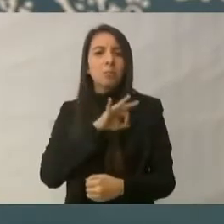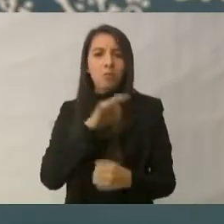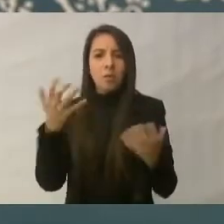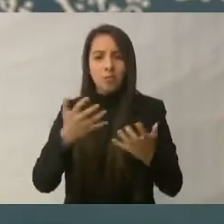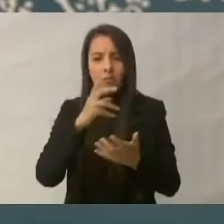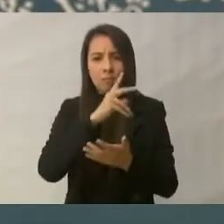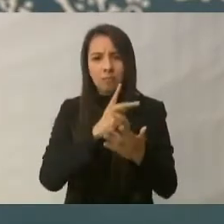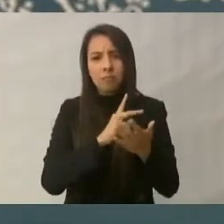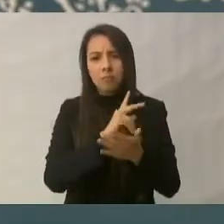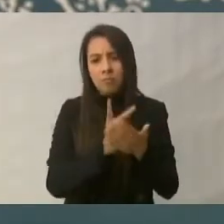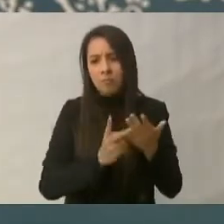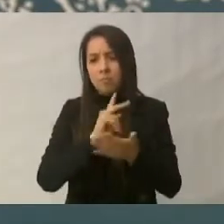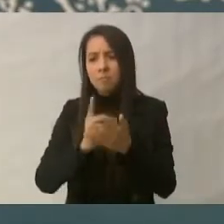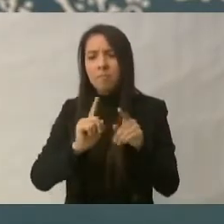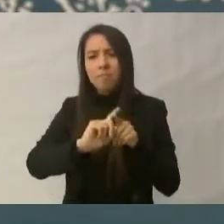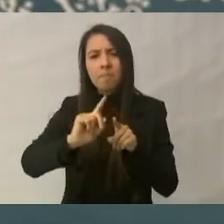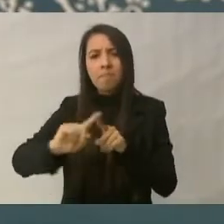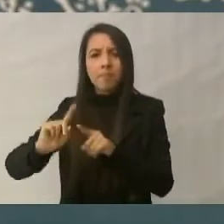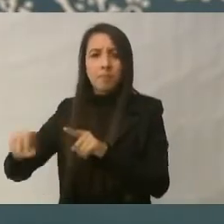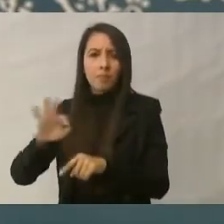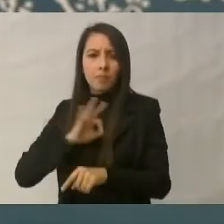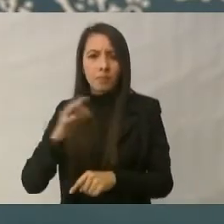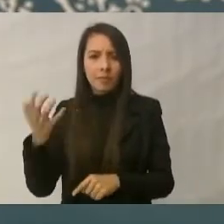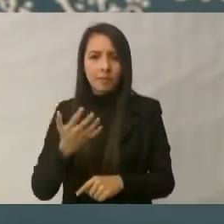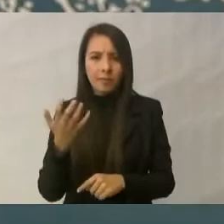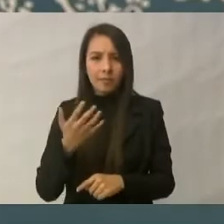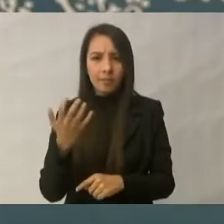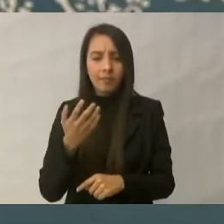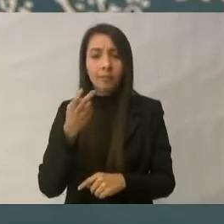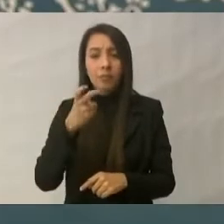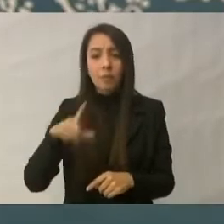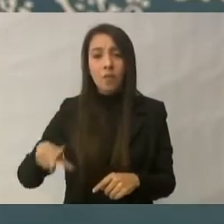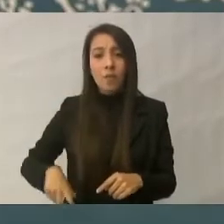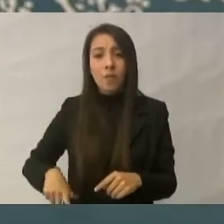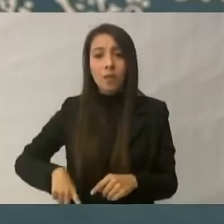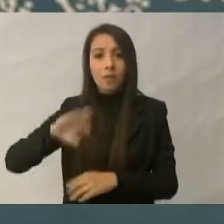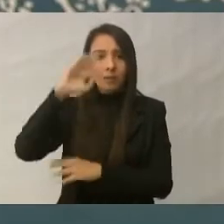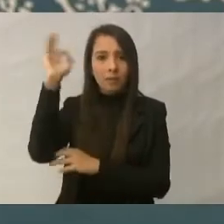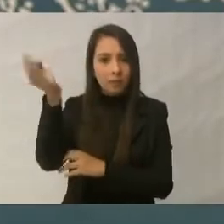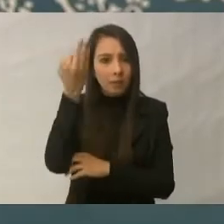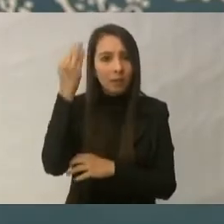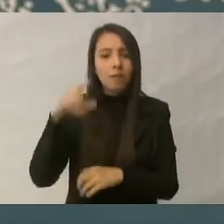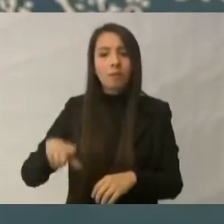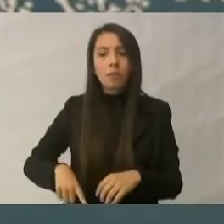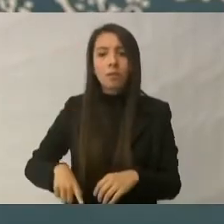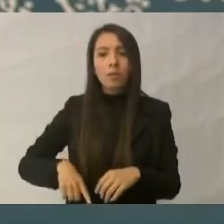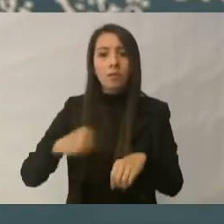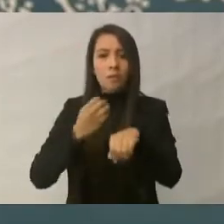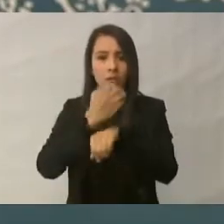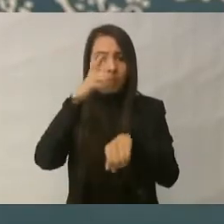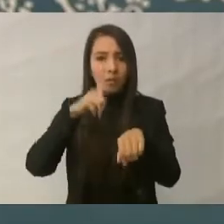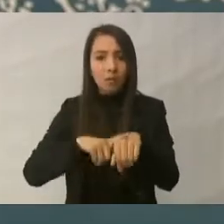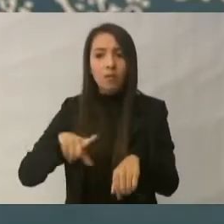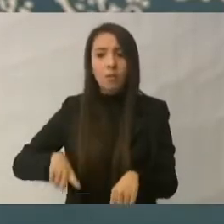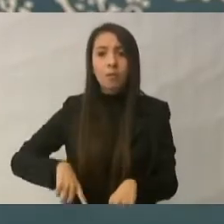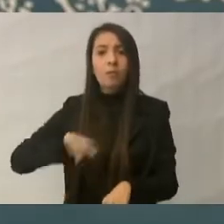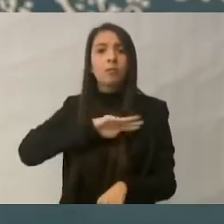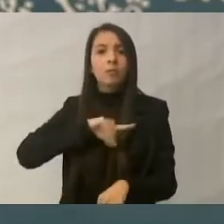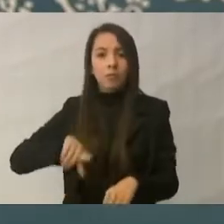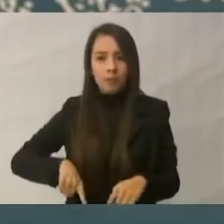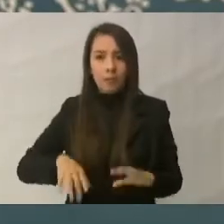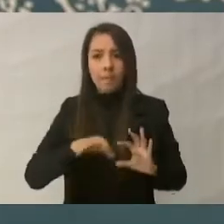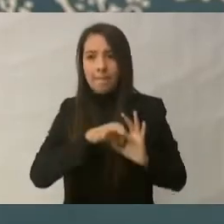Desde luego, esto es un esfuerzo del gobierno federal, el gobierno estatal, el gobierno municipal, pero también de la sociedad,